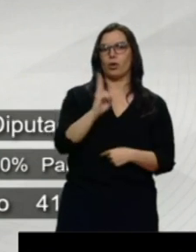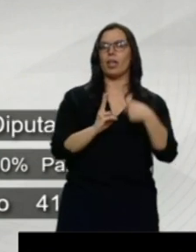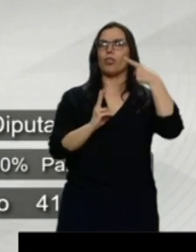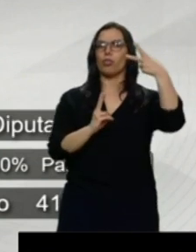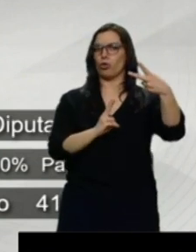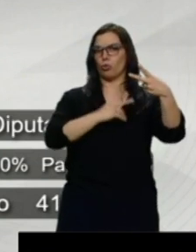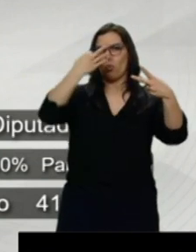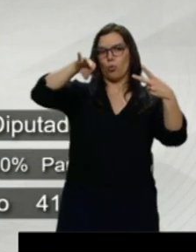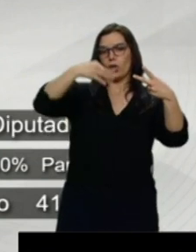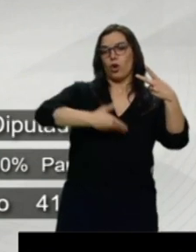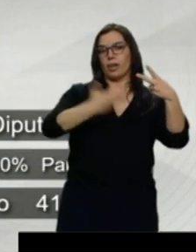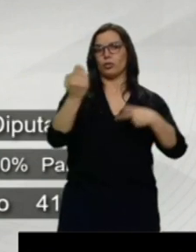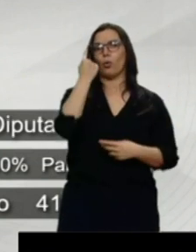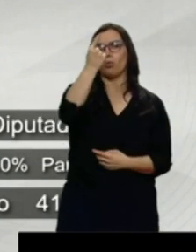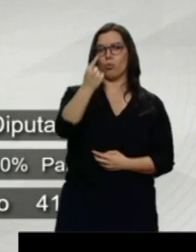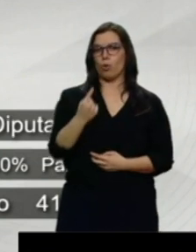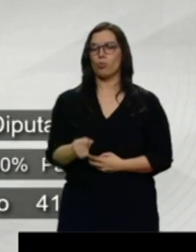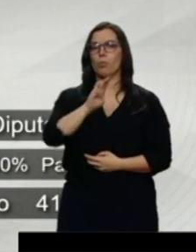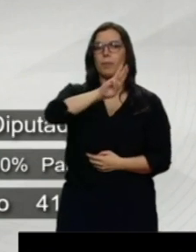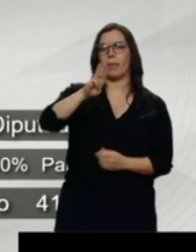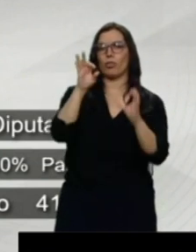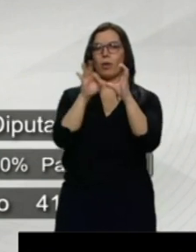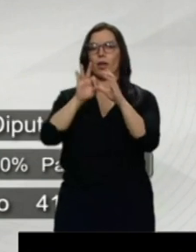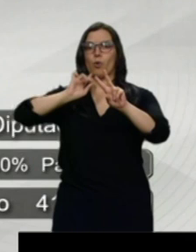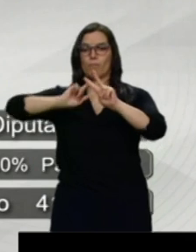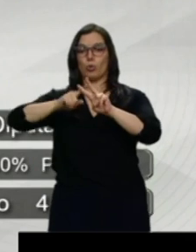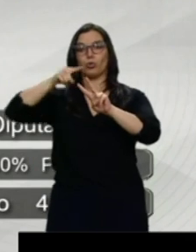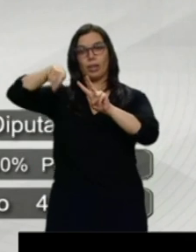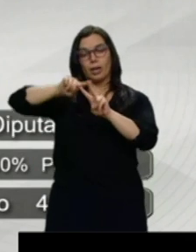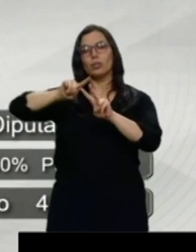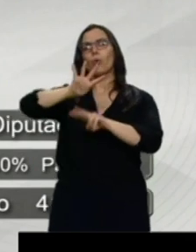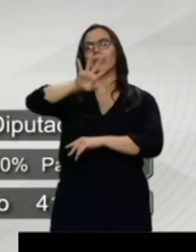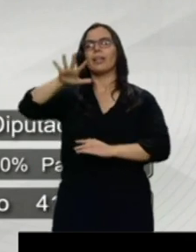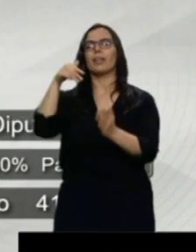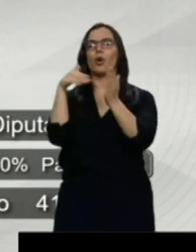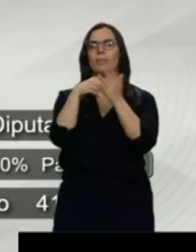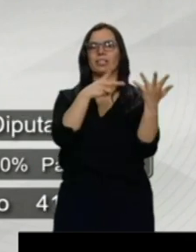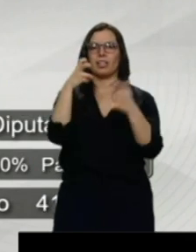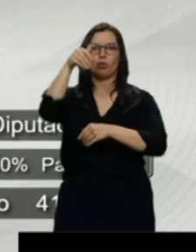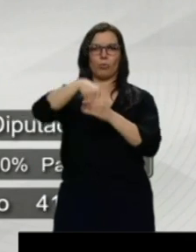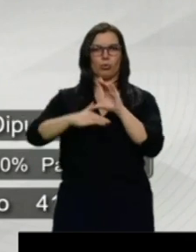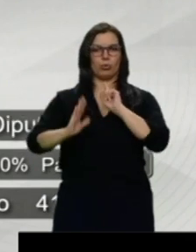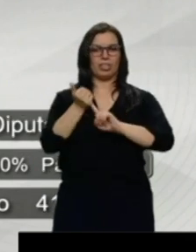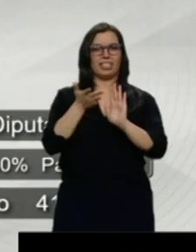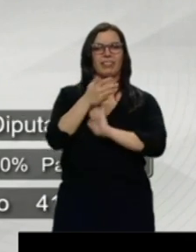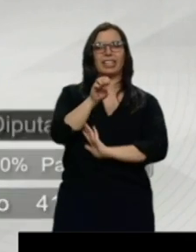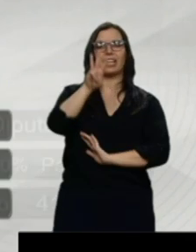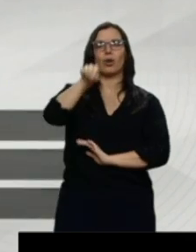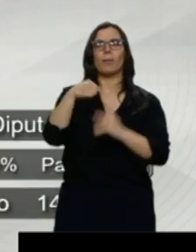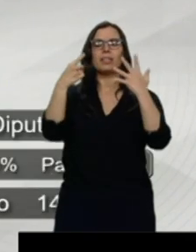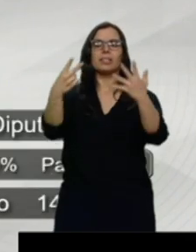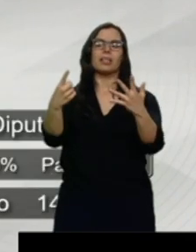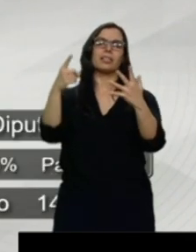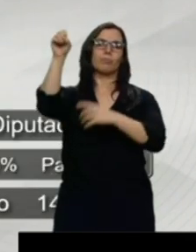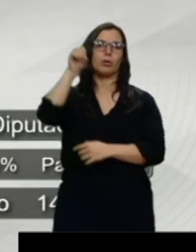PP, Ciudadanos y Vox. El partido de Abascal logra 45.700 votos, un 13,7% del total. Y en